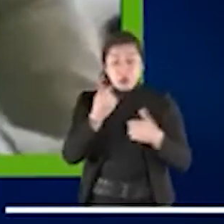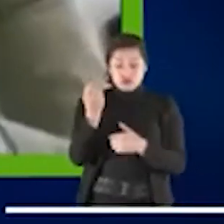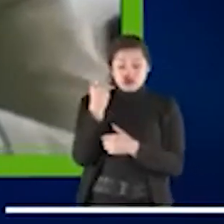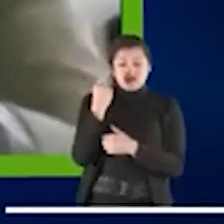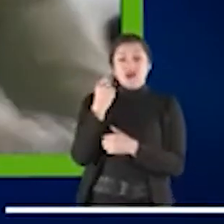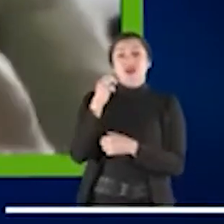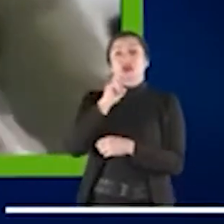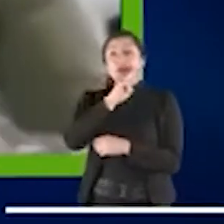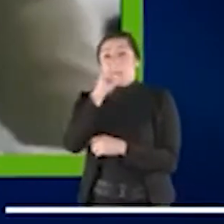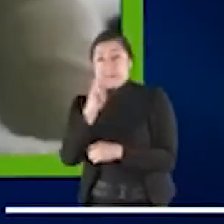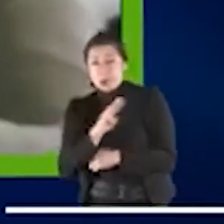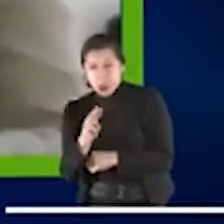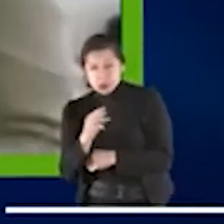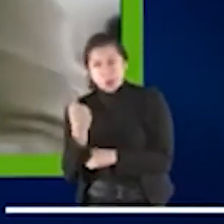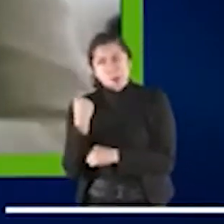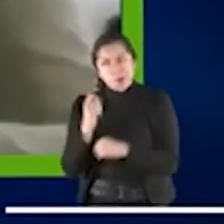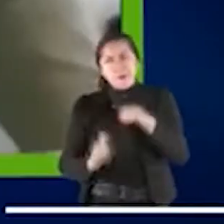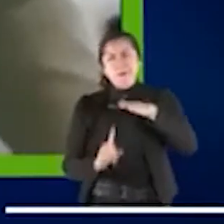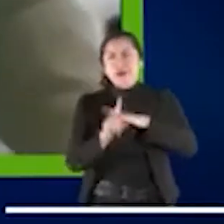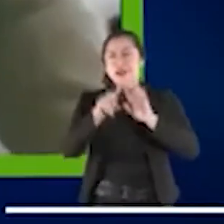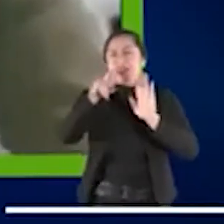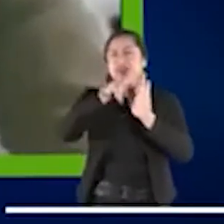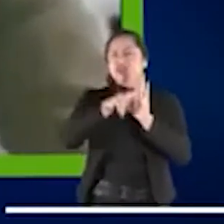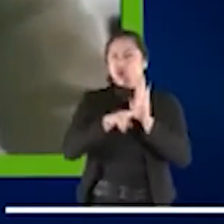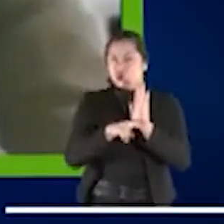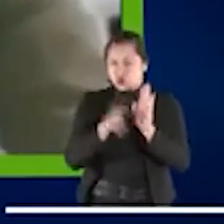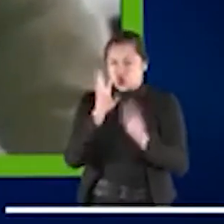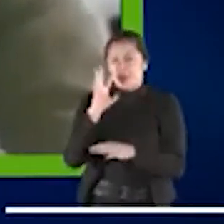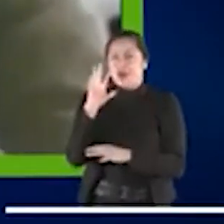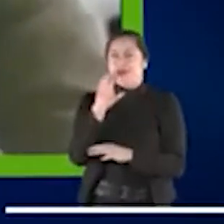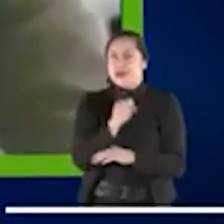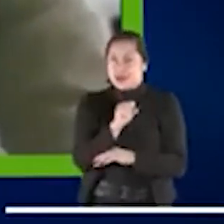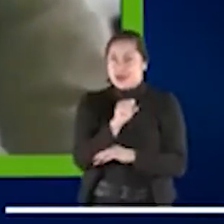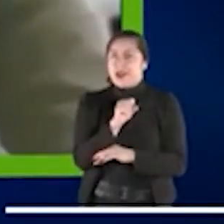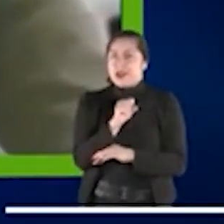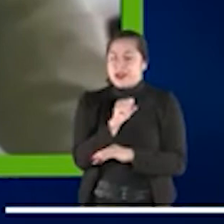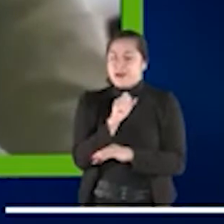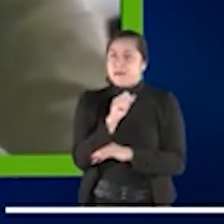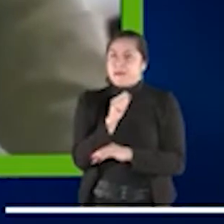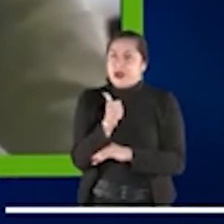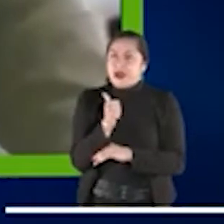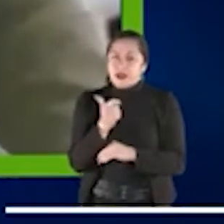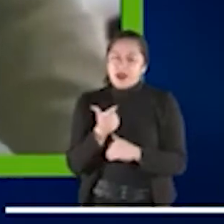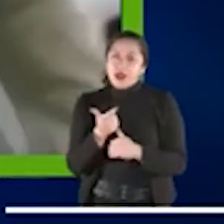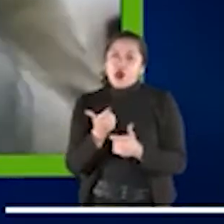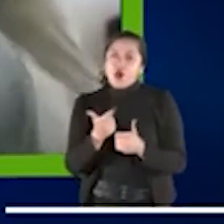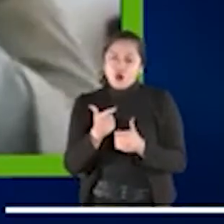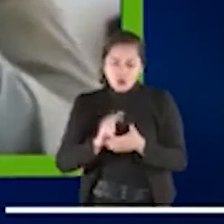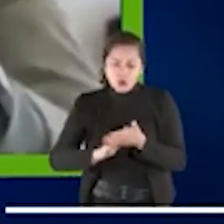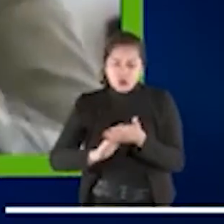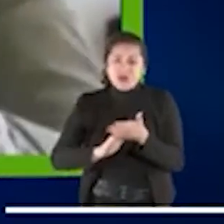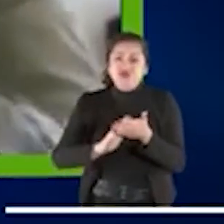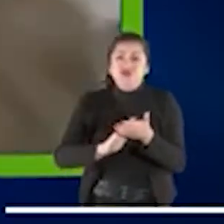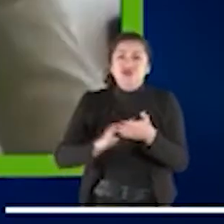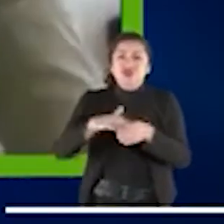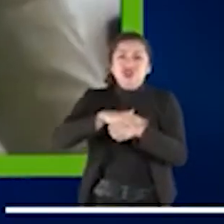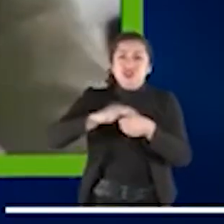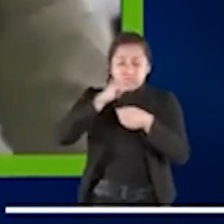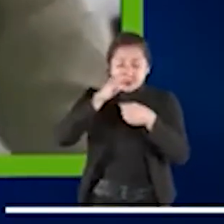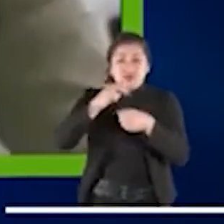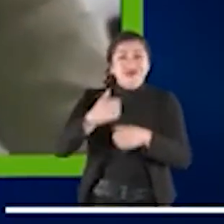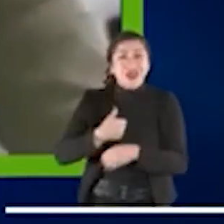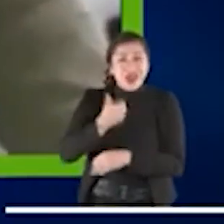de marzo, abril, se adoptó una resolución que procuraba también la liberación anticipada de internos al sistema de adultos, pero había un